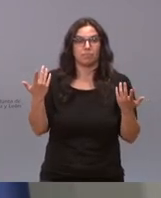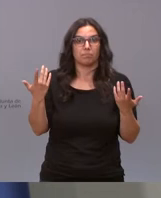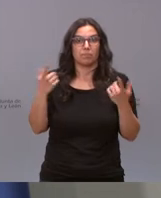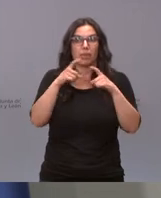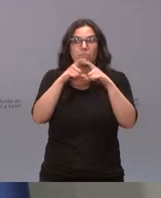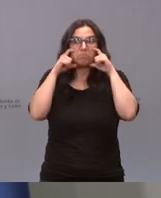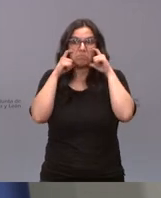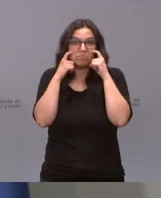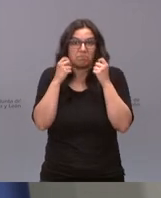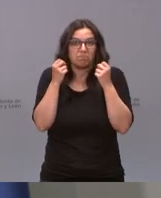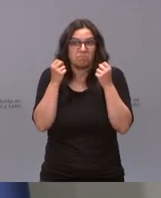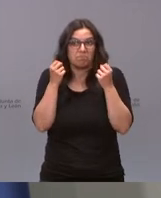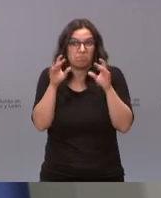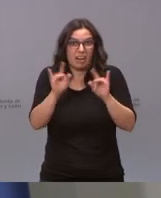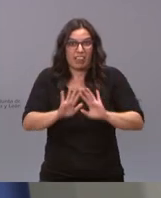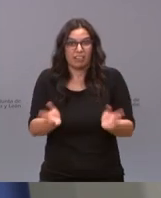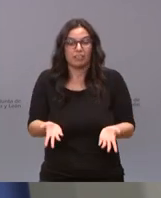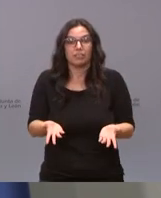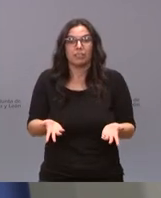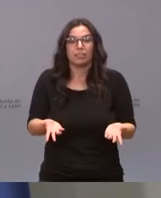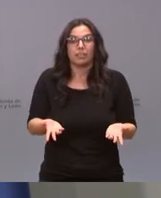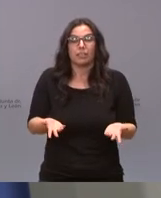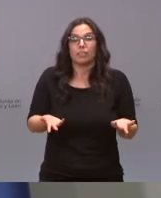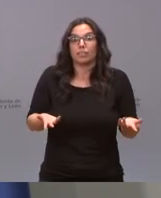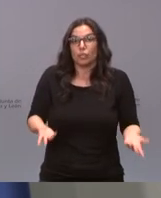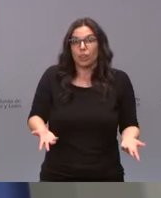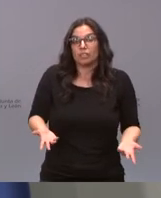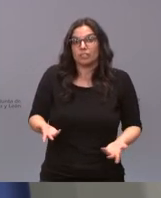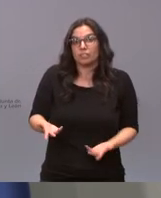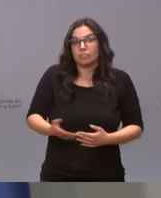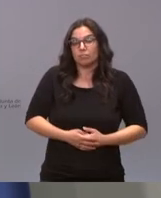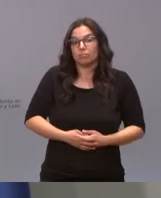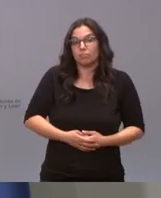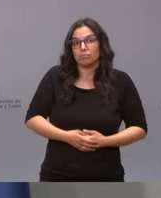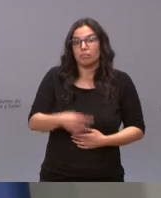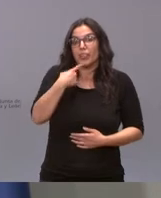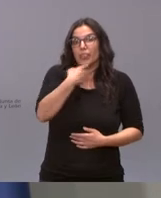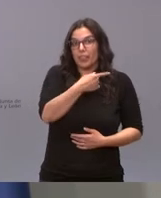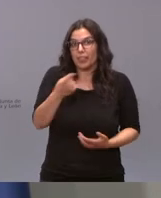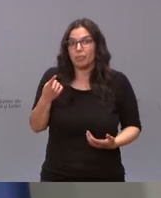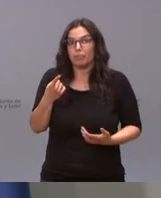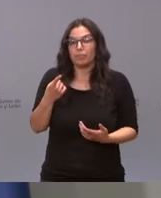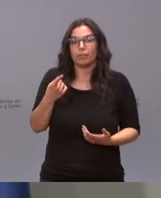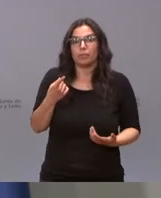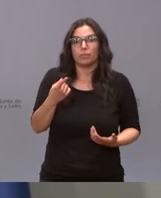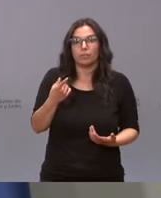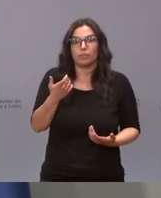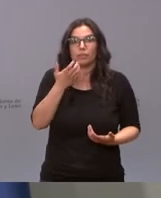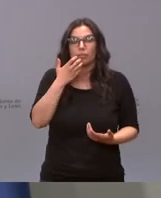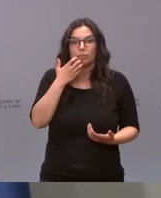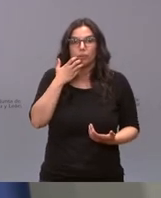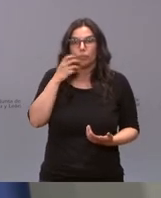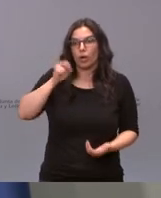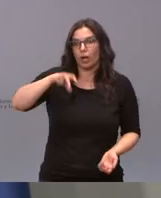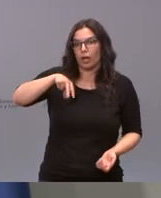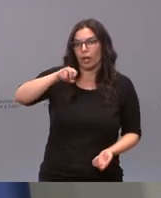sentido entonces nosotros lo que decimos a la gente es que cuando estás caminando por el monte o estás paseando por el monte no tiene ningún sentido